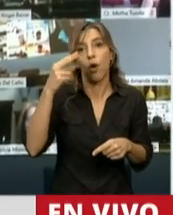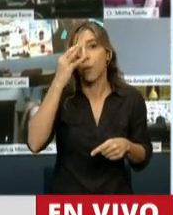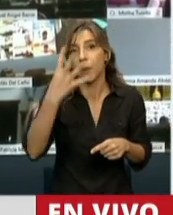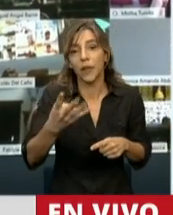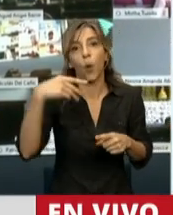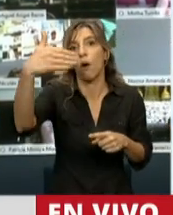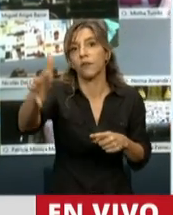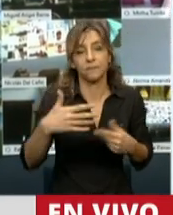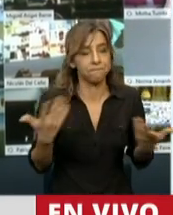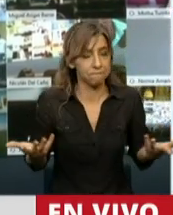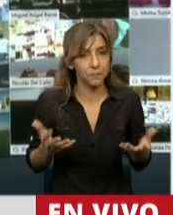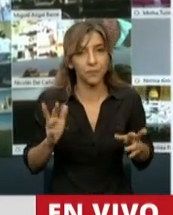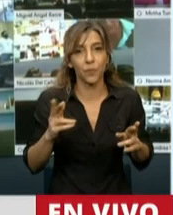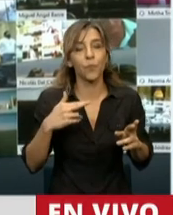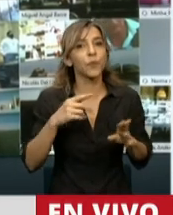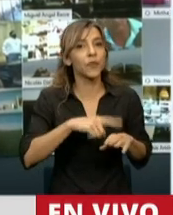presidente, íbamos a tener que pagar